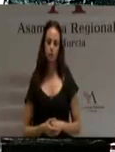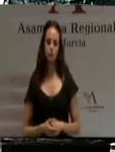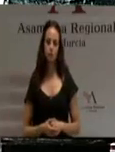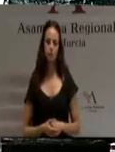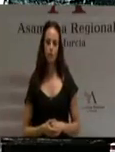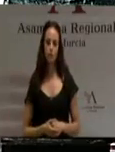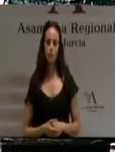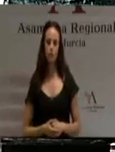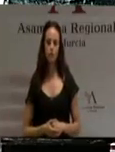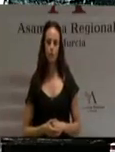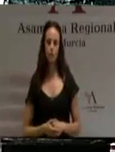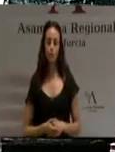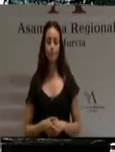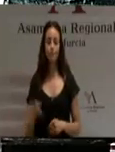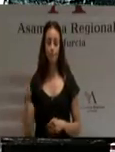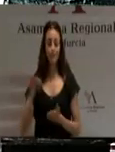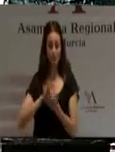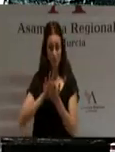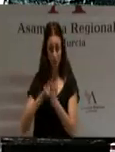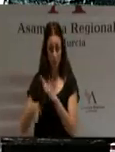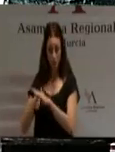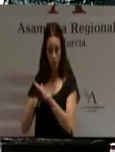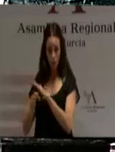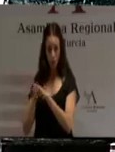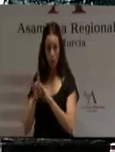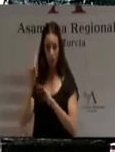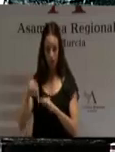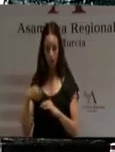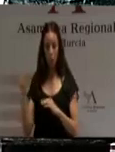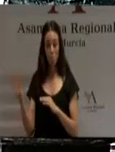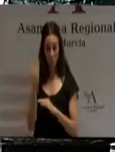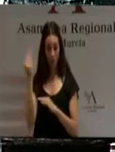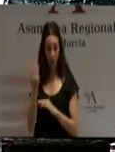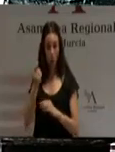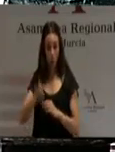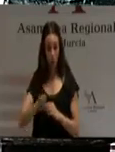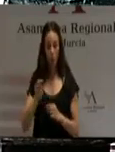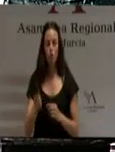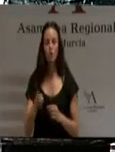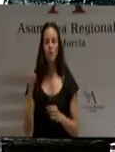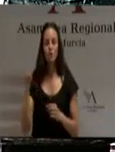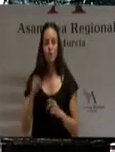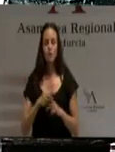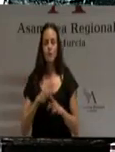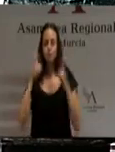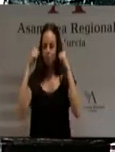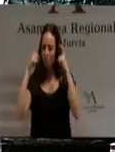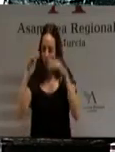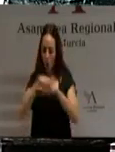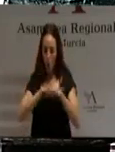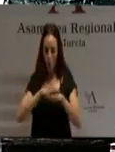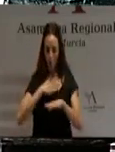Su mantenimiento y permanente mejora será uno de los empeños de mi Gobierno.